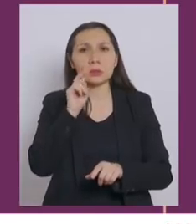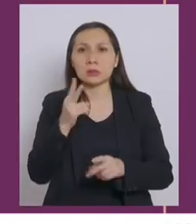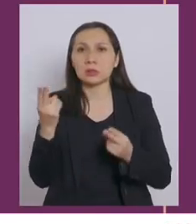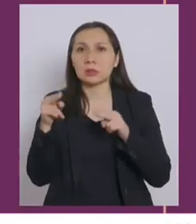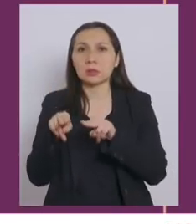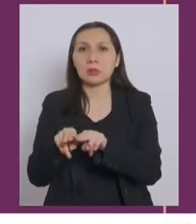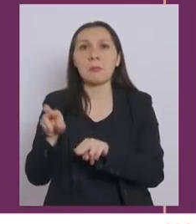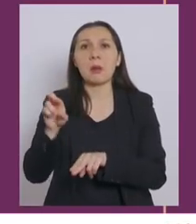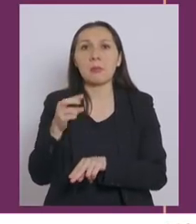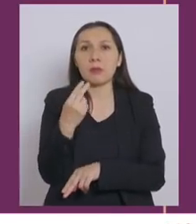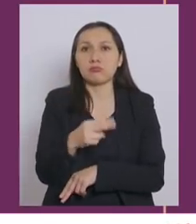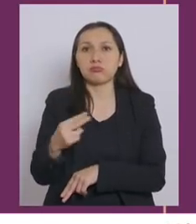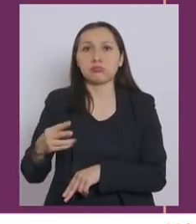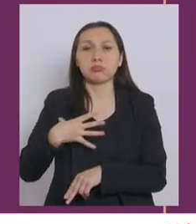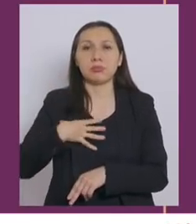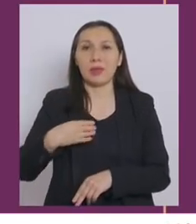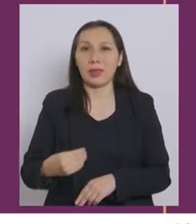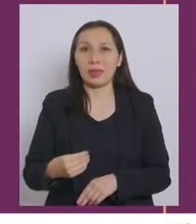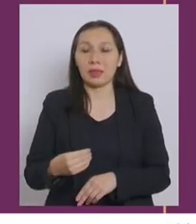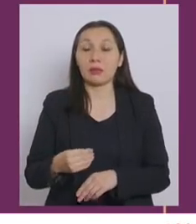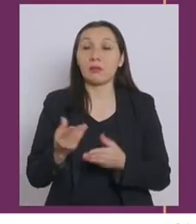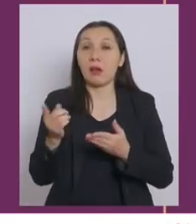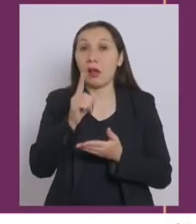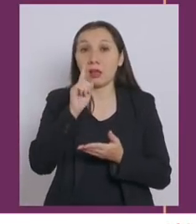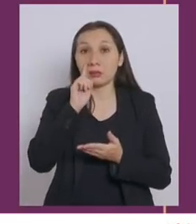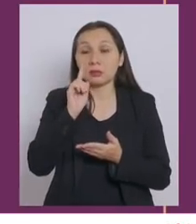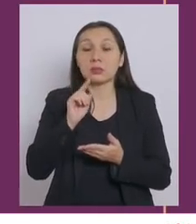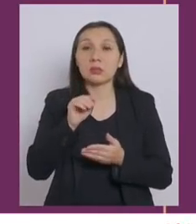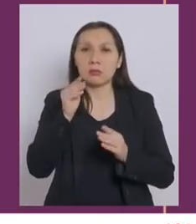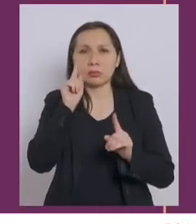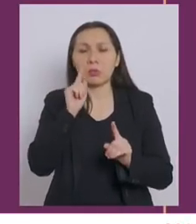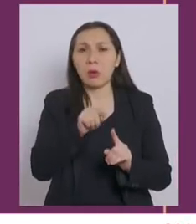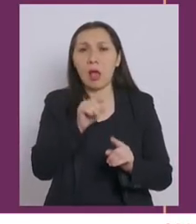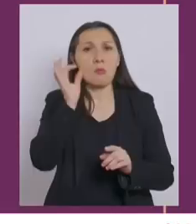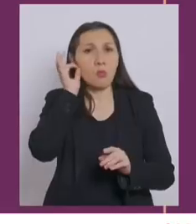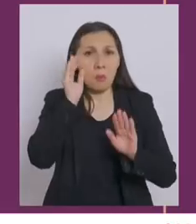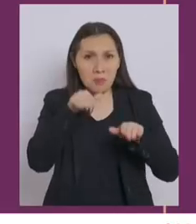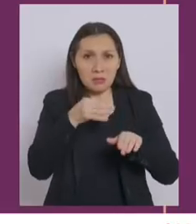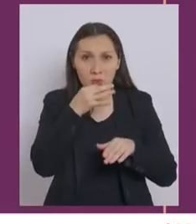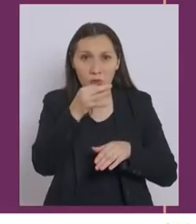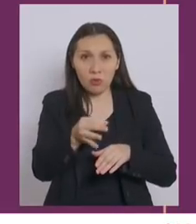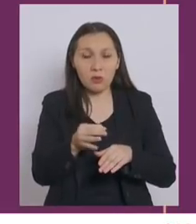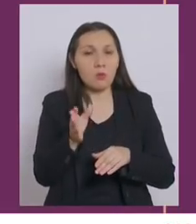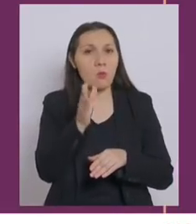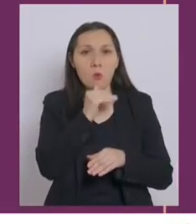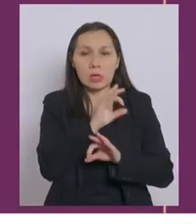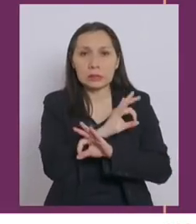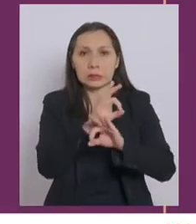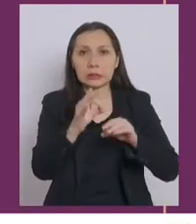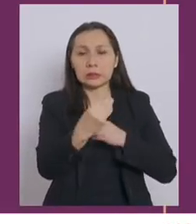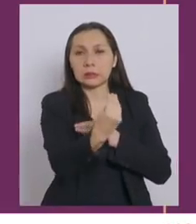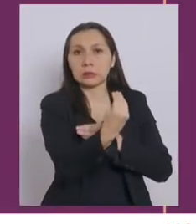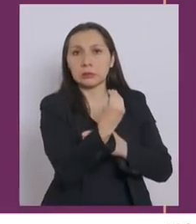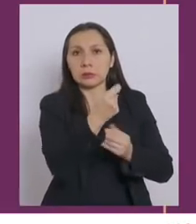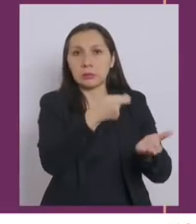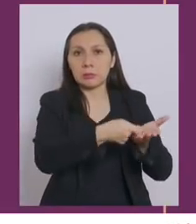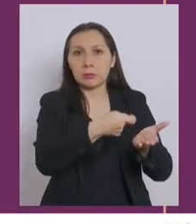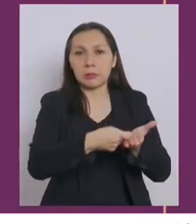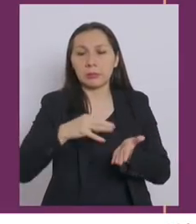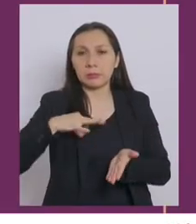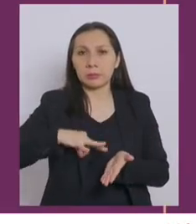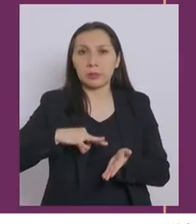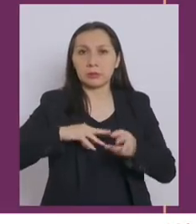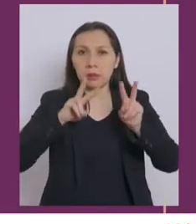con el padre de sus hijos. Y de estas mujeres, dos tercios no reciben ninguna pensión de alimento